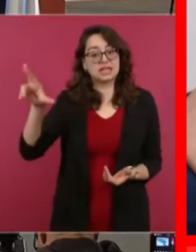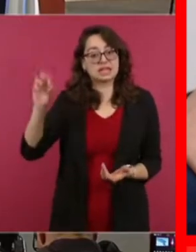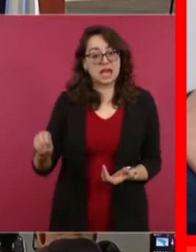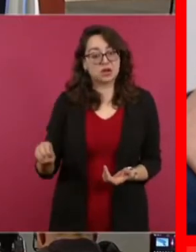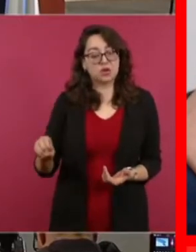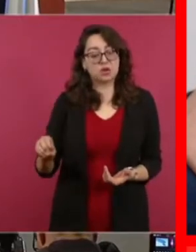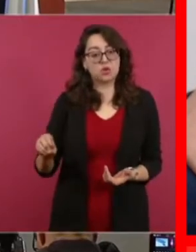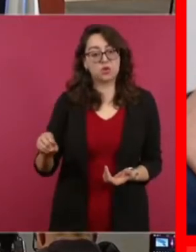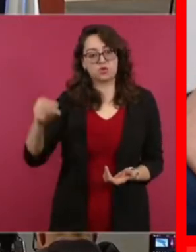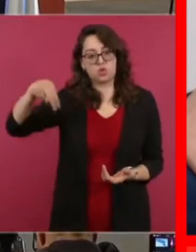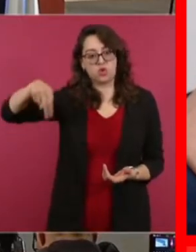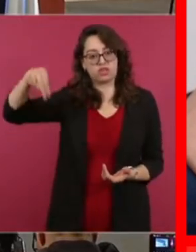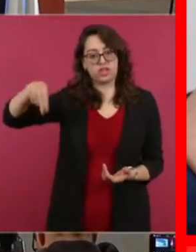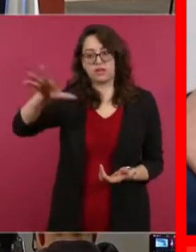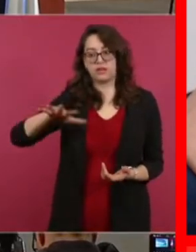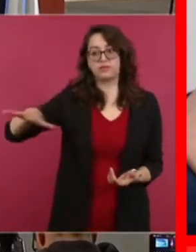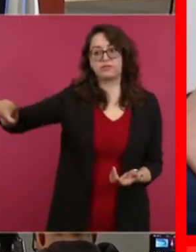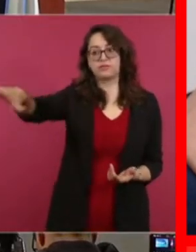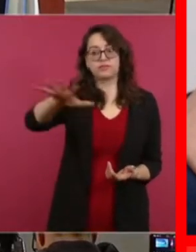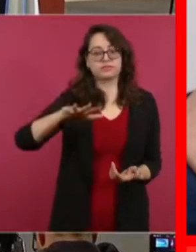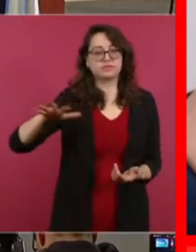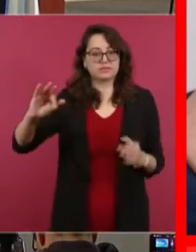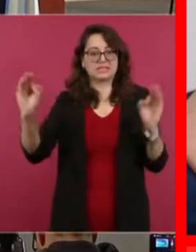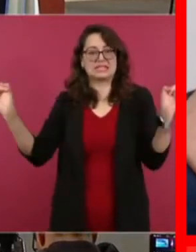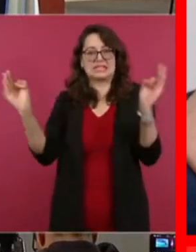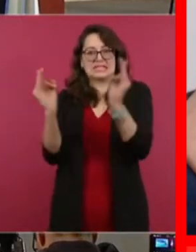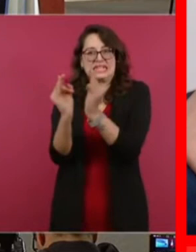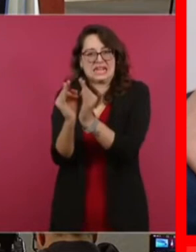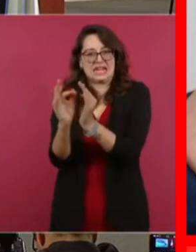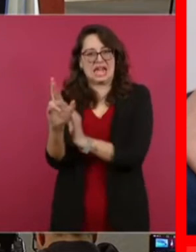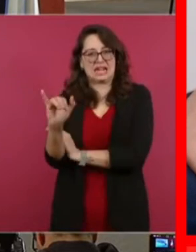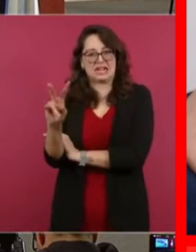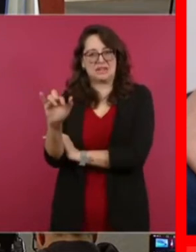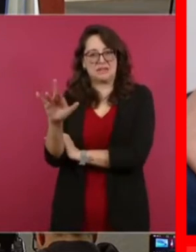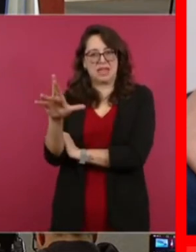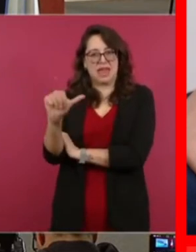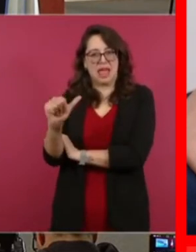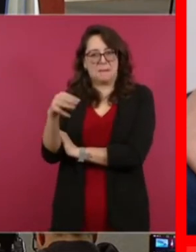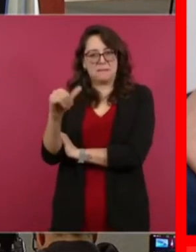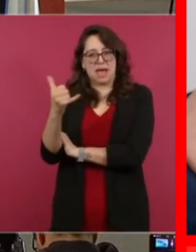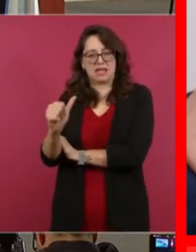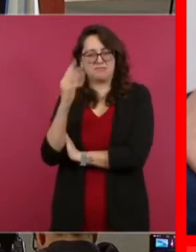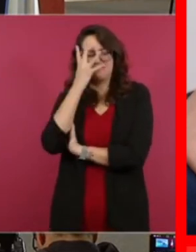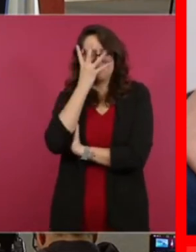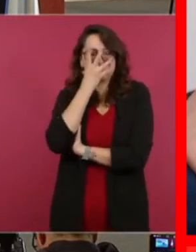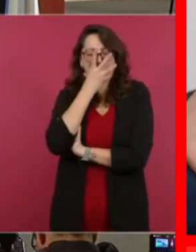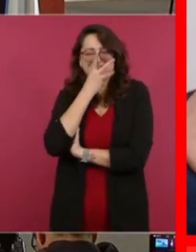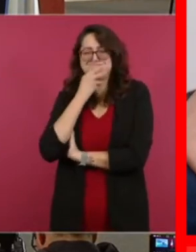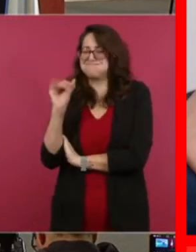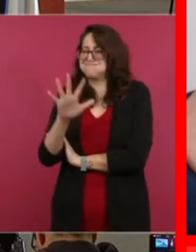Quintana Roo, de la Riviera Maya, de las zonas más bellas del mundo.